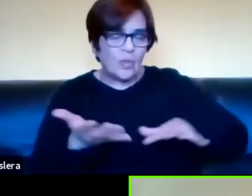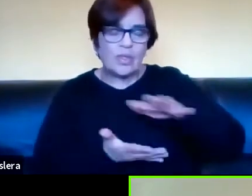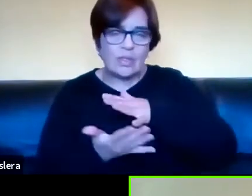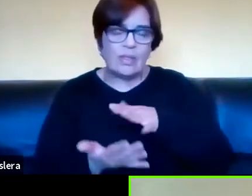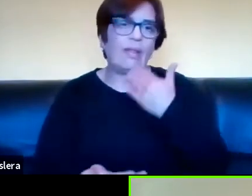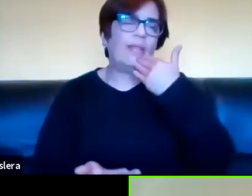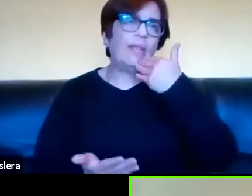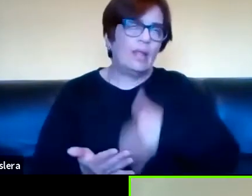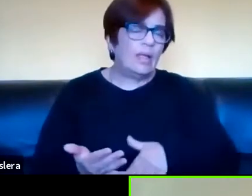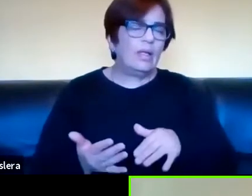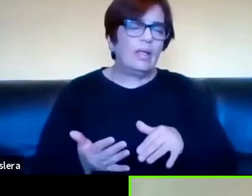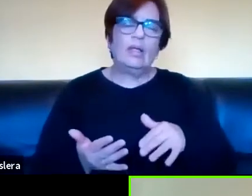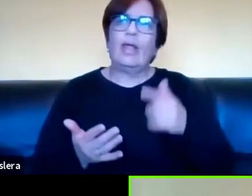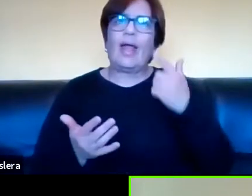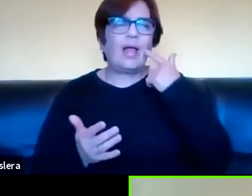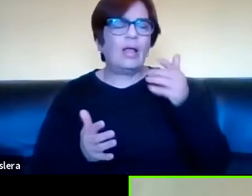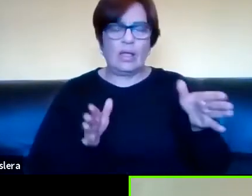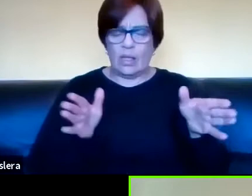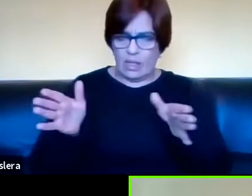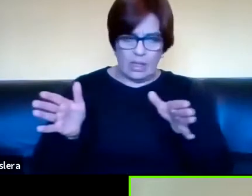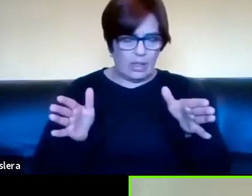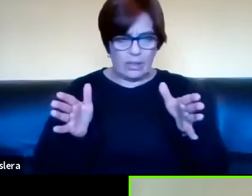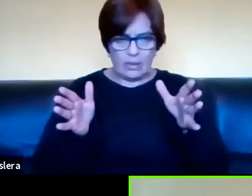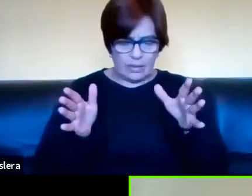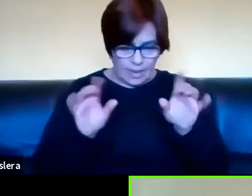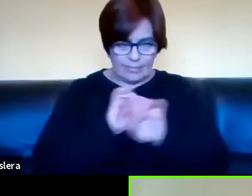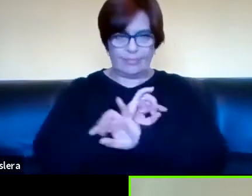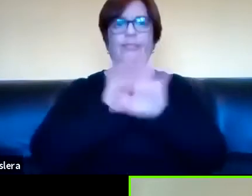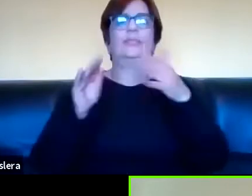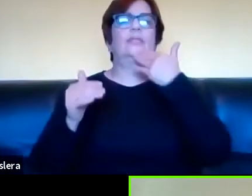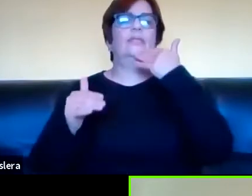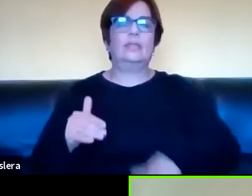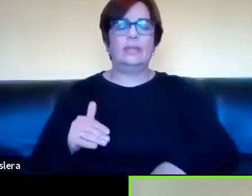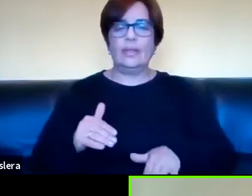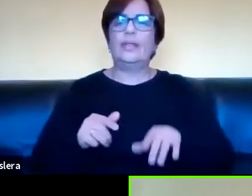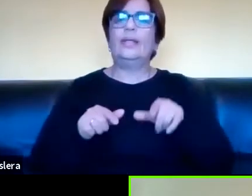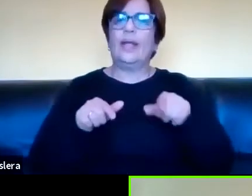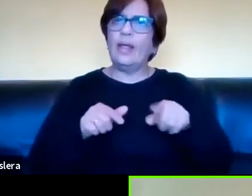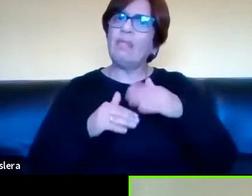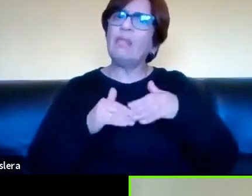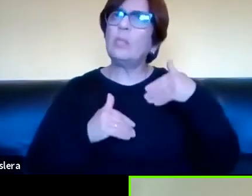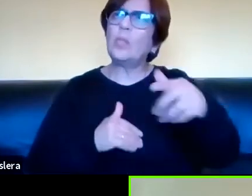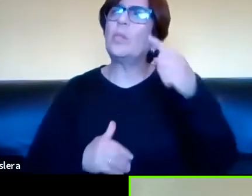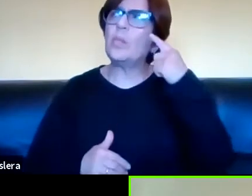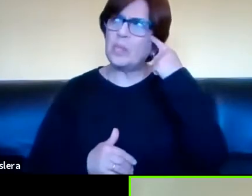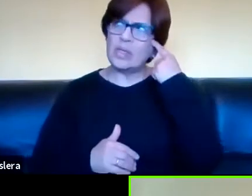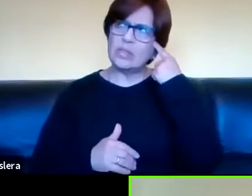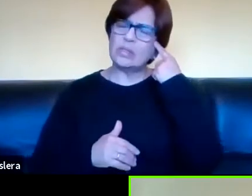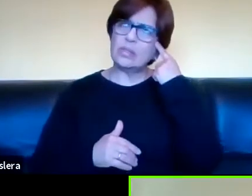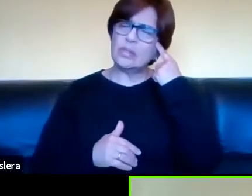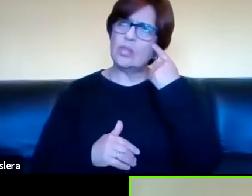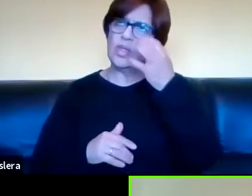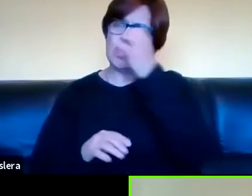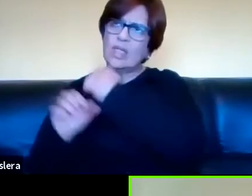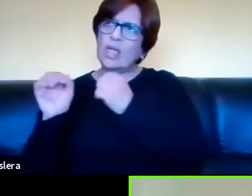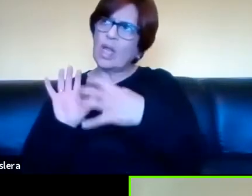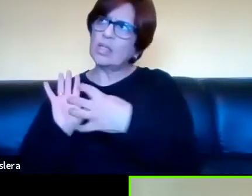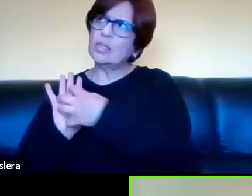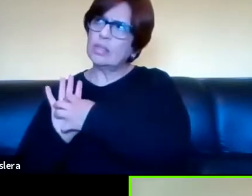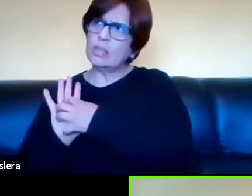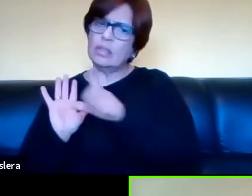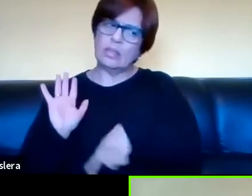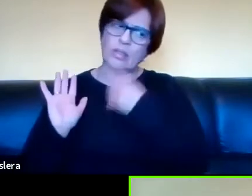era confuso, que es una cosa que es otra, después me dediqué a pensar, bueno, entonces, ¿qué diferencia hay entre lo que es una tecnología representacional